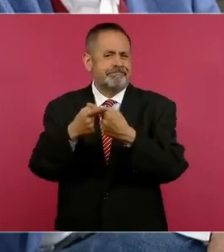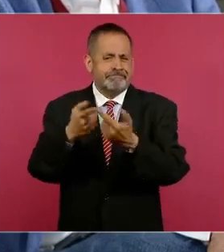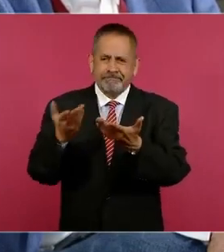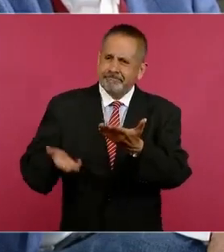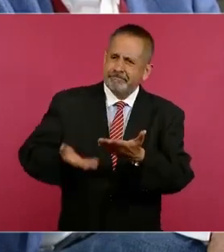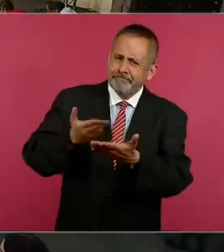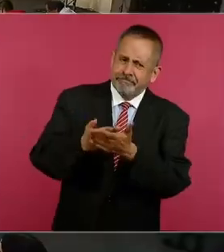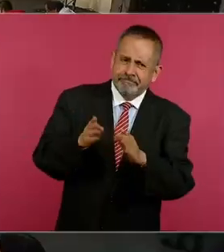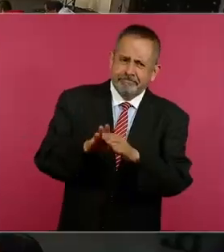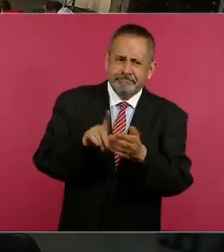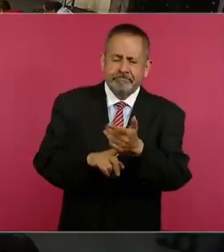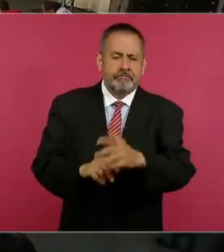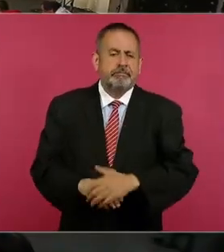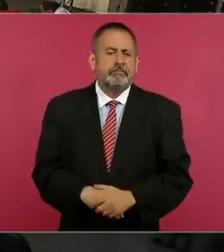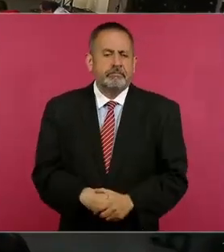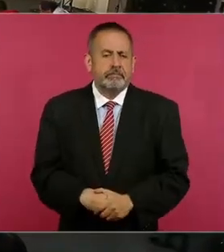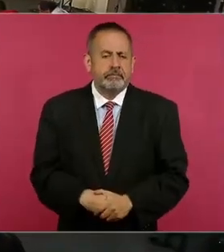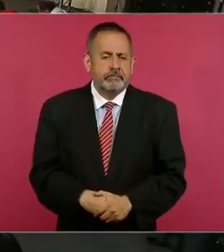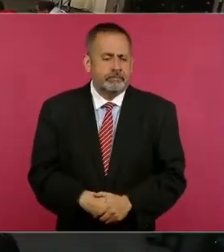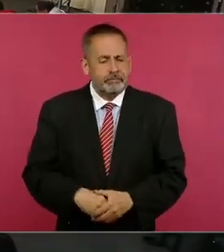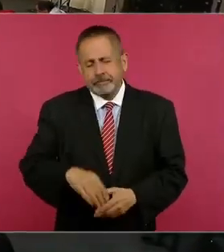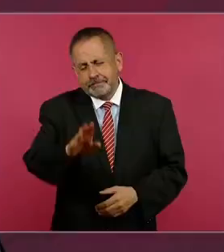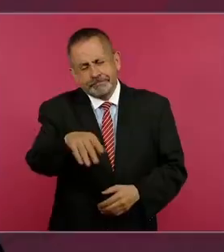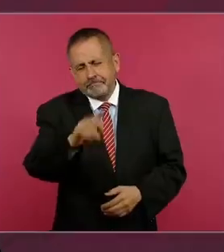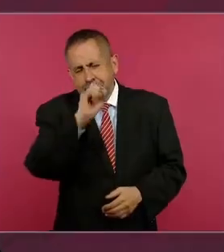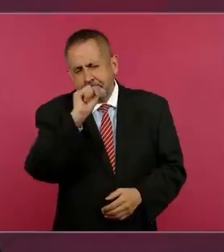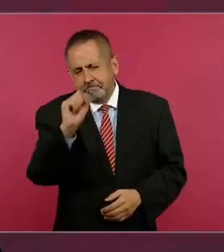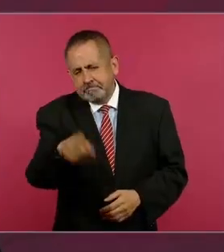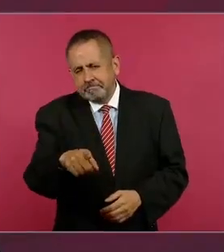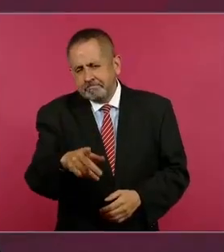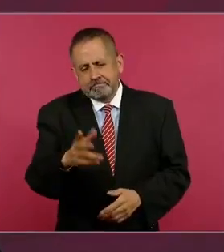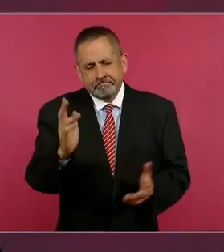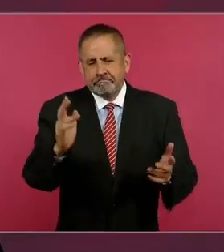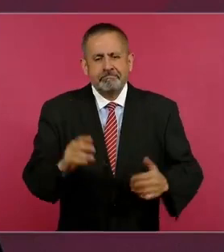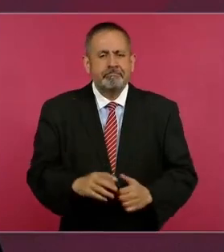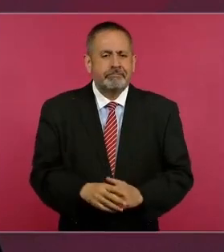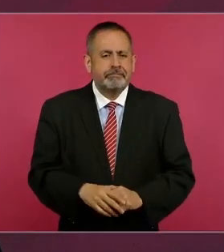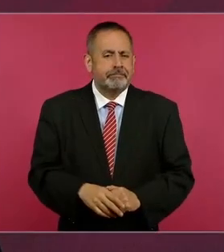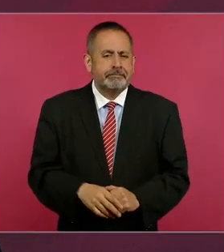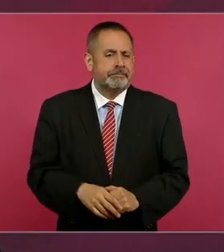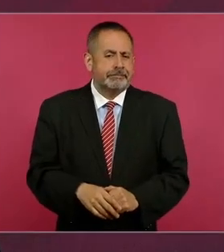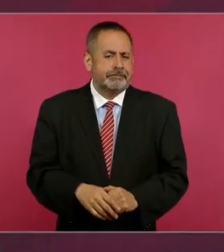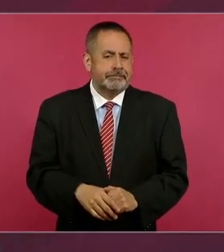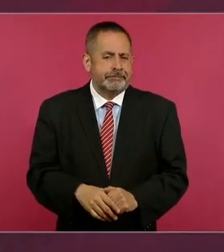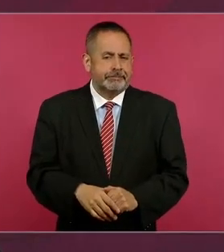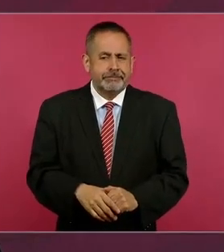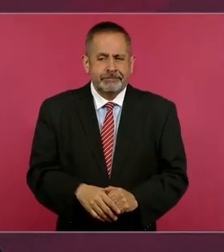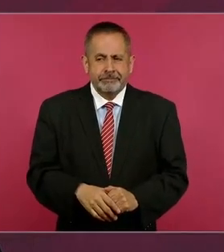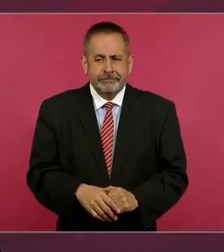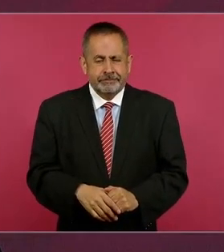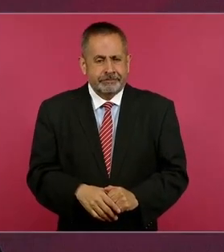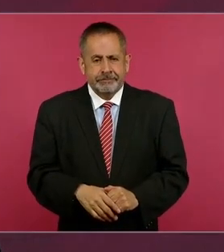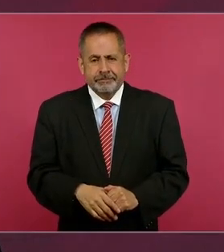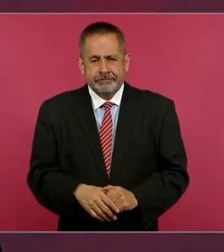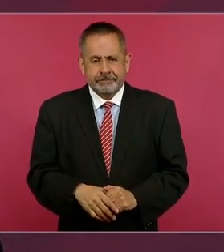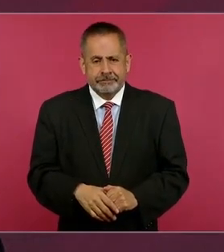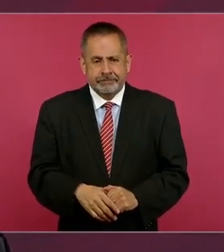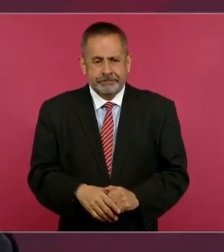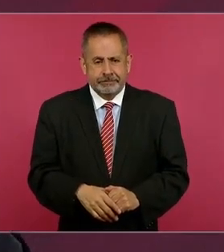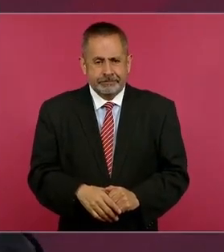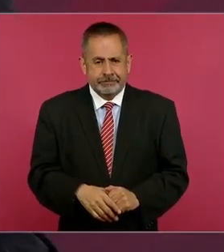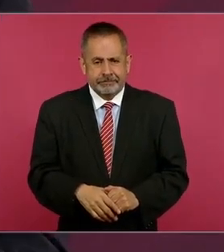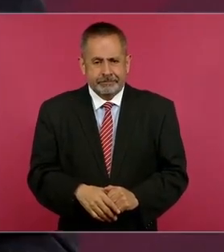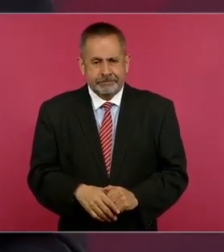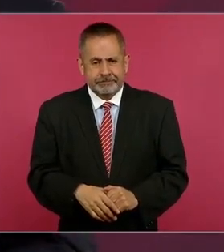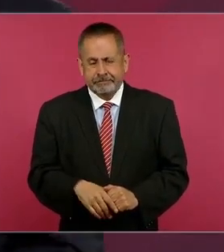proponiendo. Pero eso es lo mismo, es que hablan